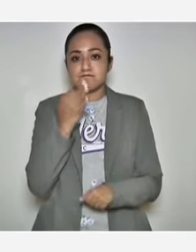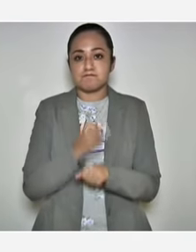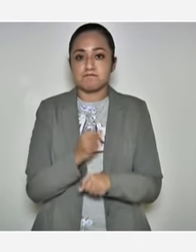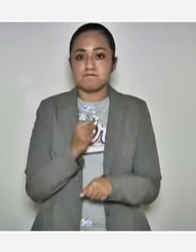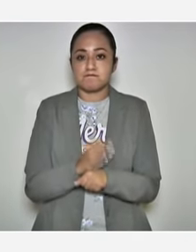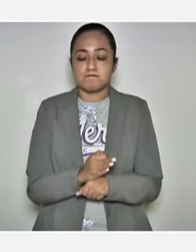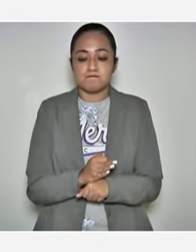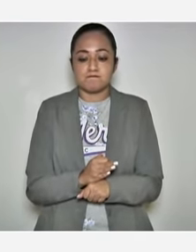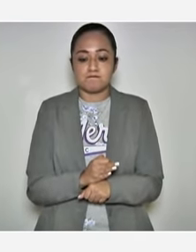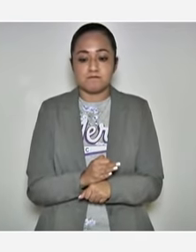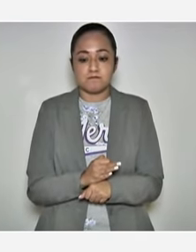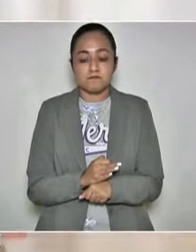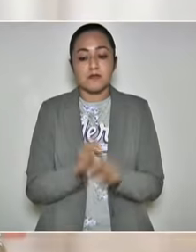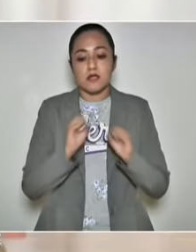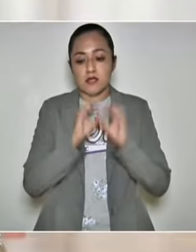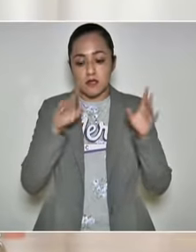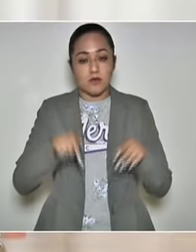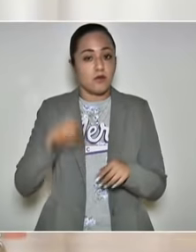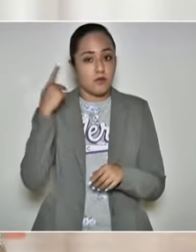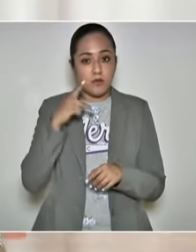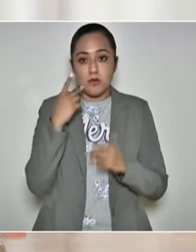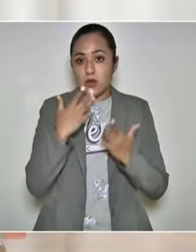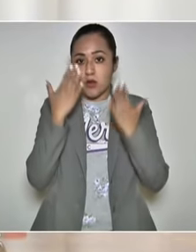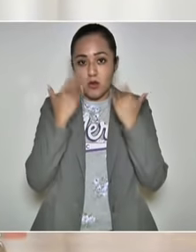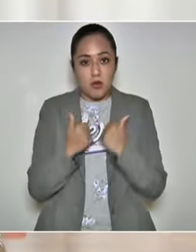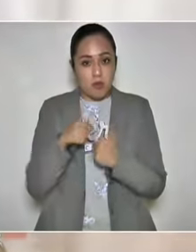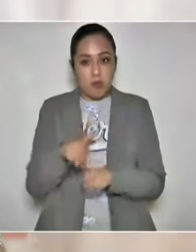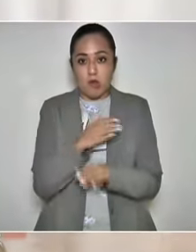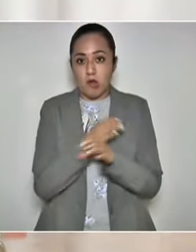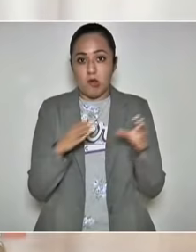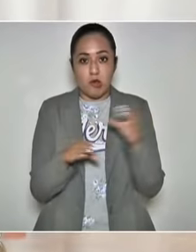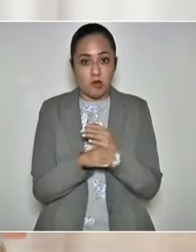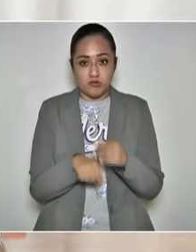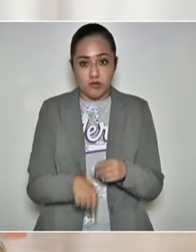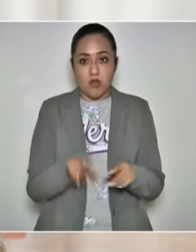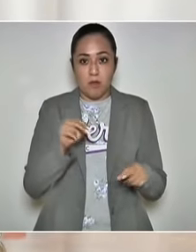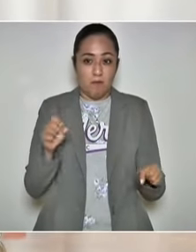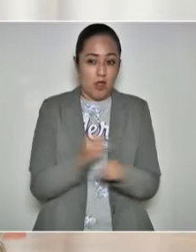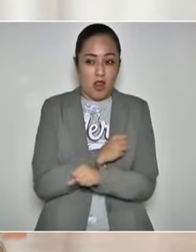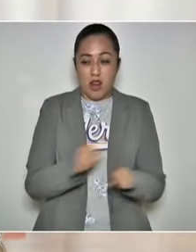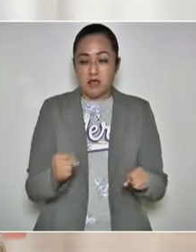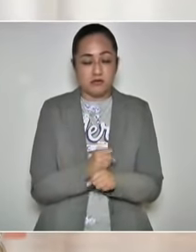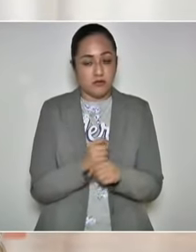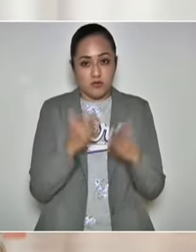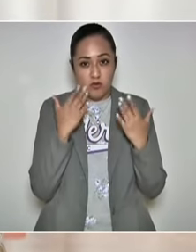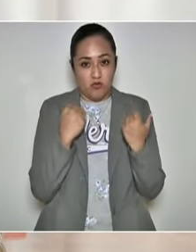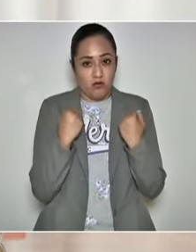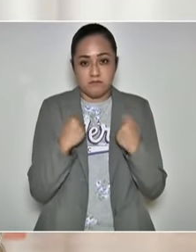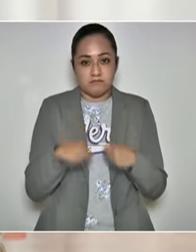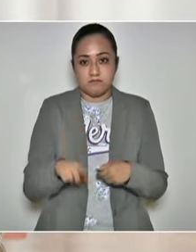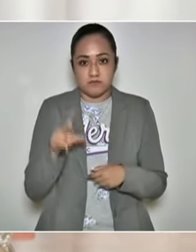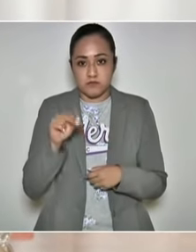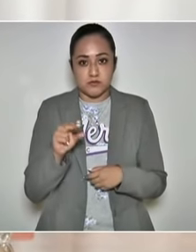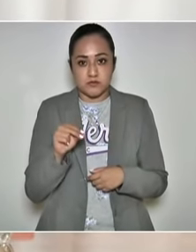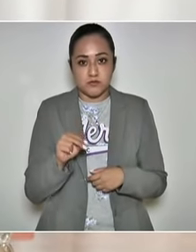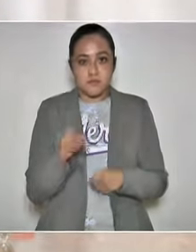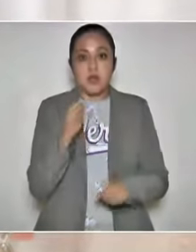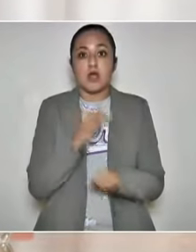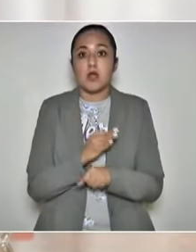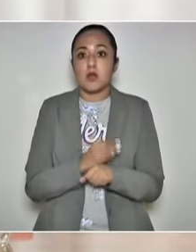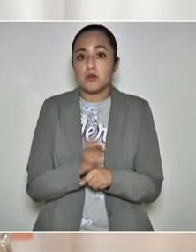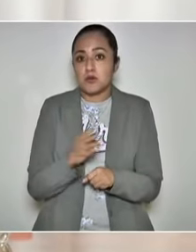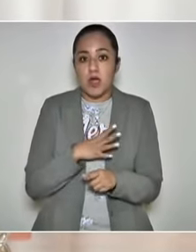Primero, dejar claro que en Puebla no ha habido ese tipo de nivel de violencia. No hay ningún